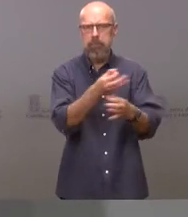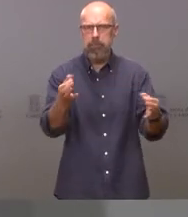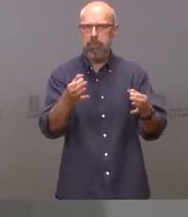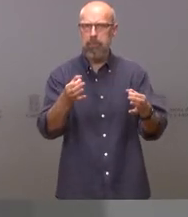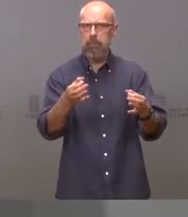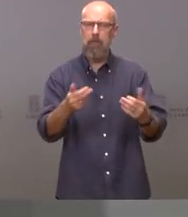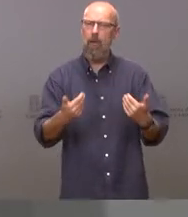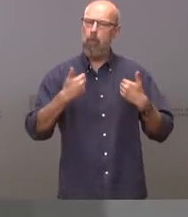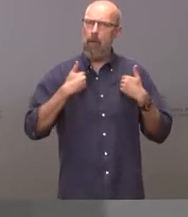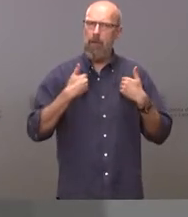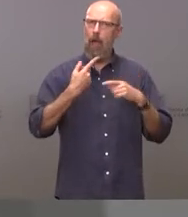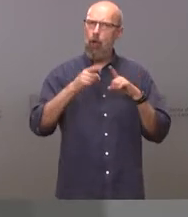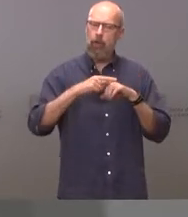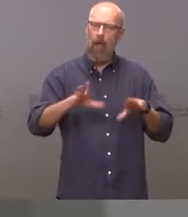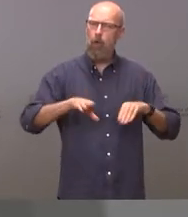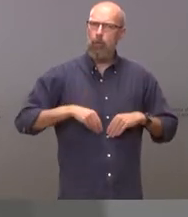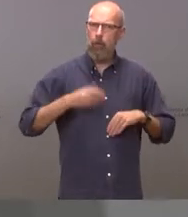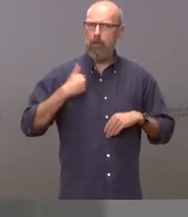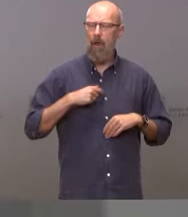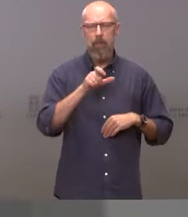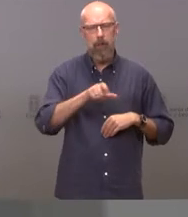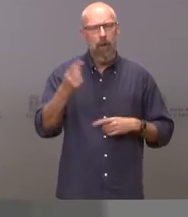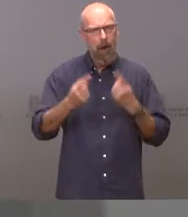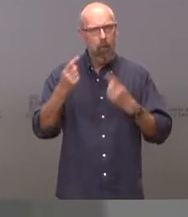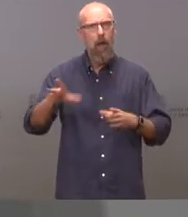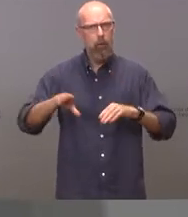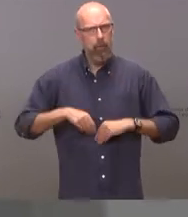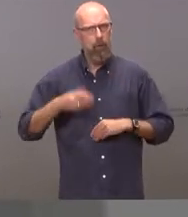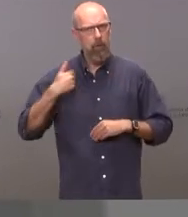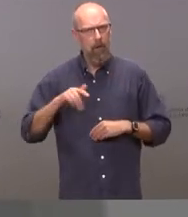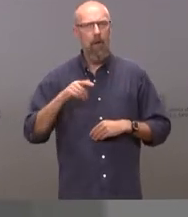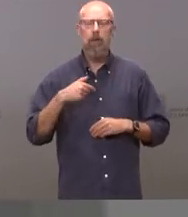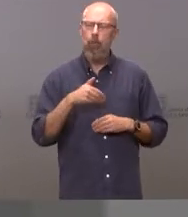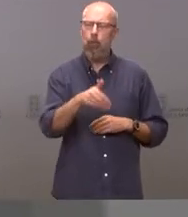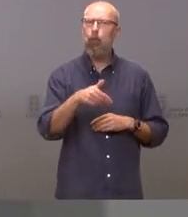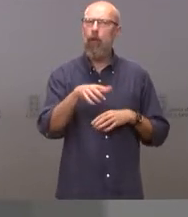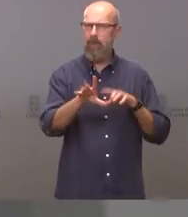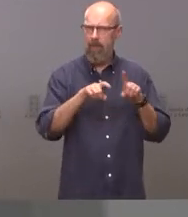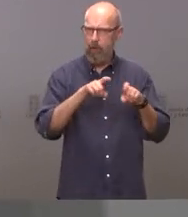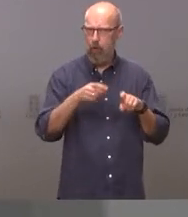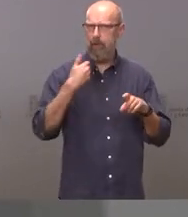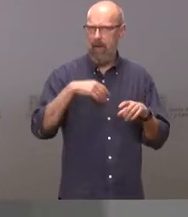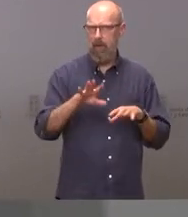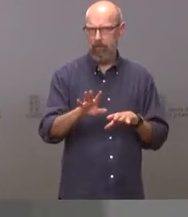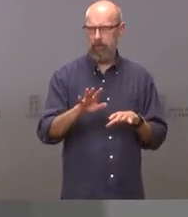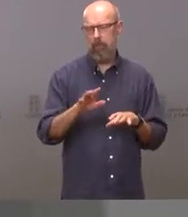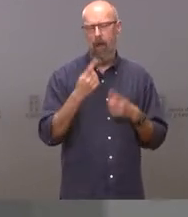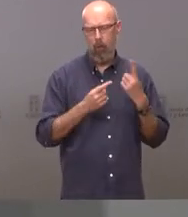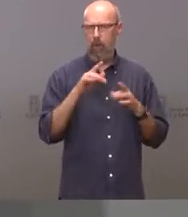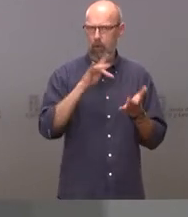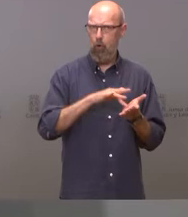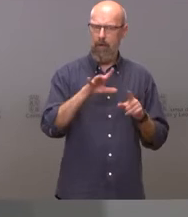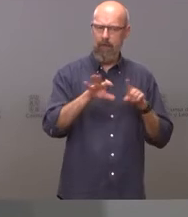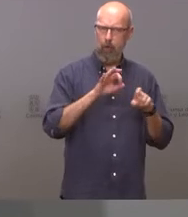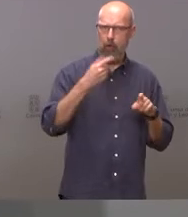responsabilidades hay personas que han asumido responsabilidades se van a tomar decisiones se han tomado decisiones ya de